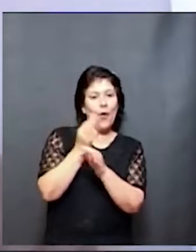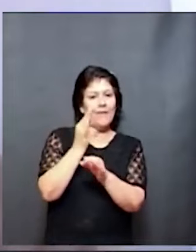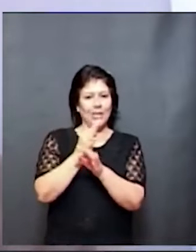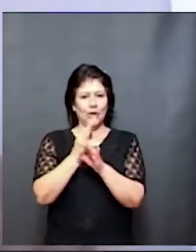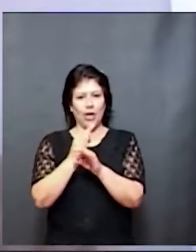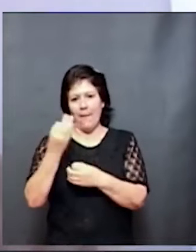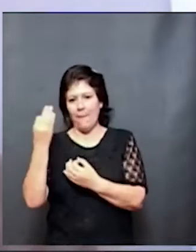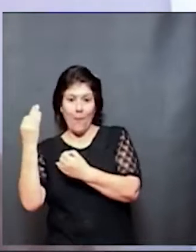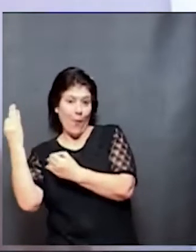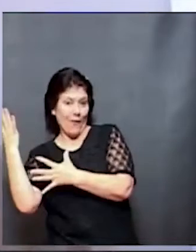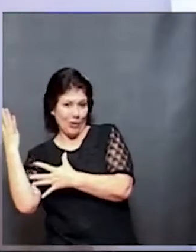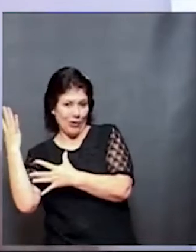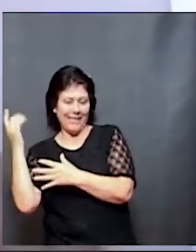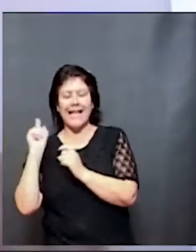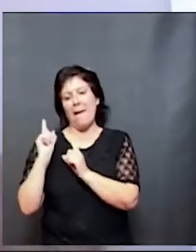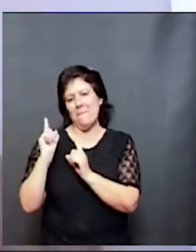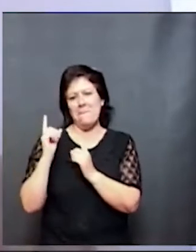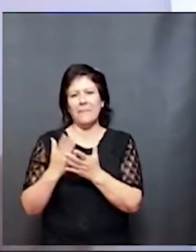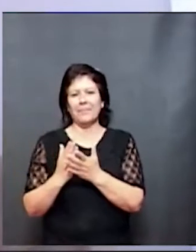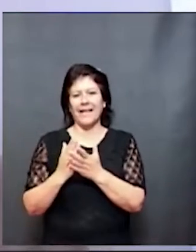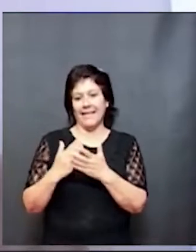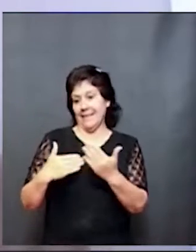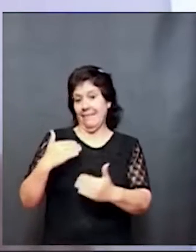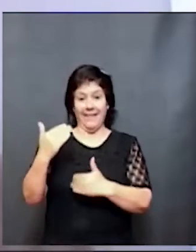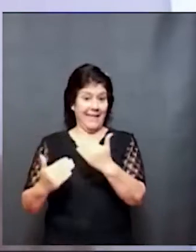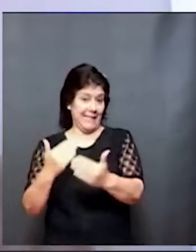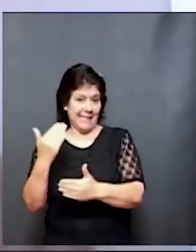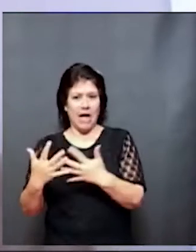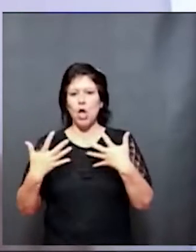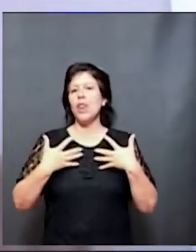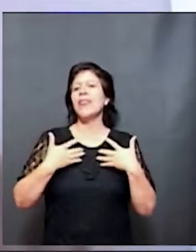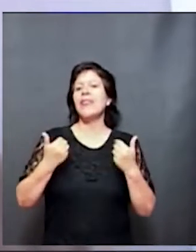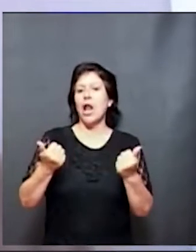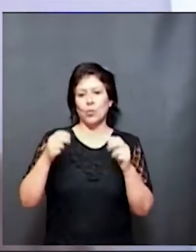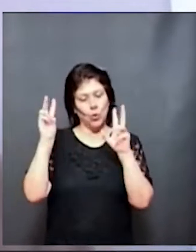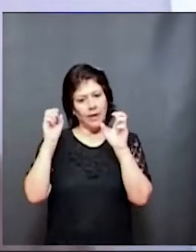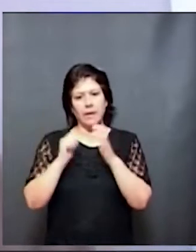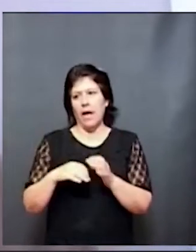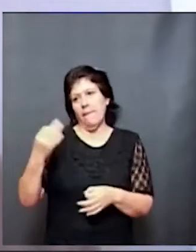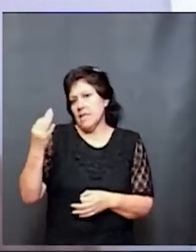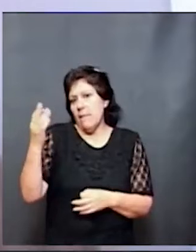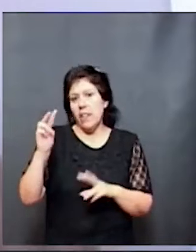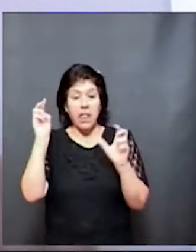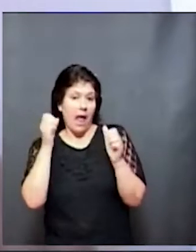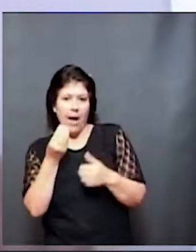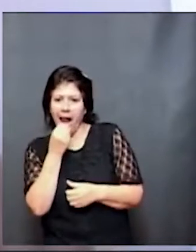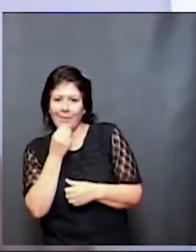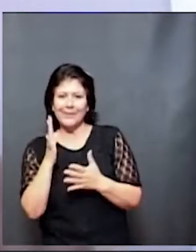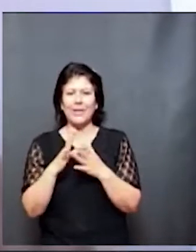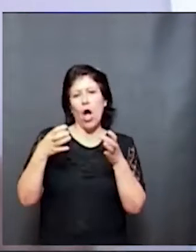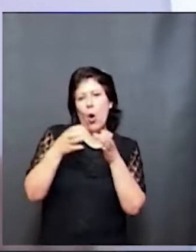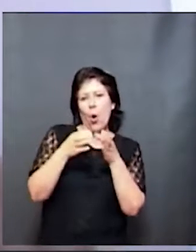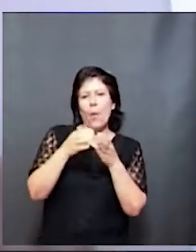profesionales especializados en el desarrollo de la salud, especialmente en la alimentación. Un equipo maravilloso